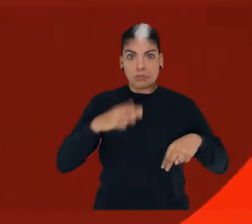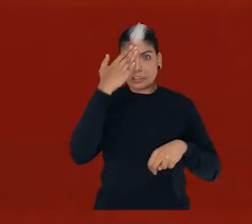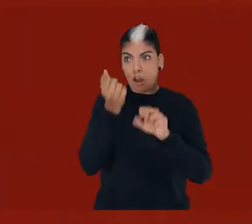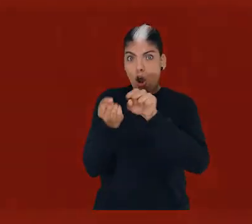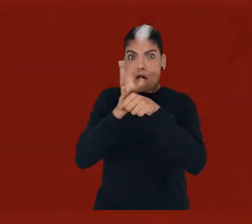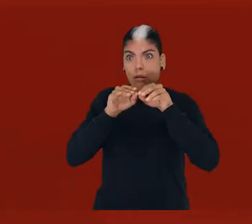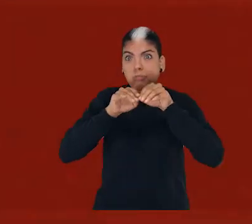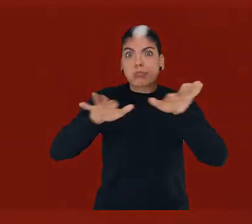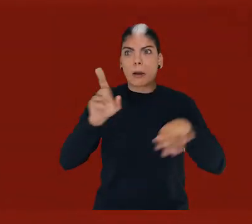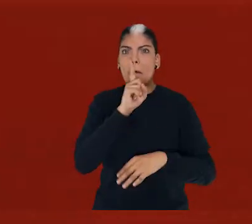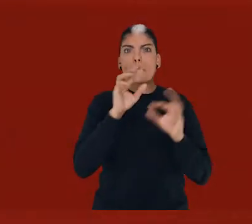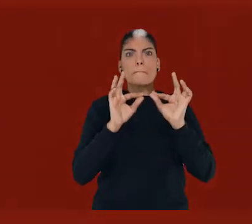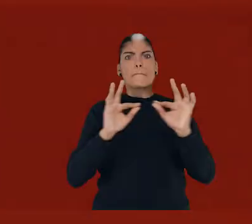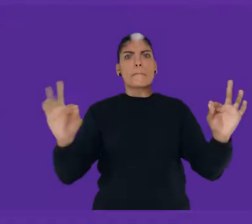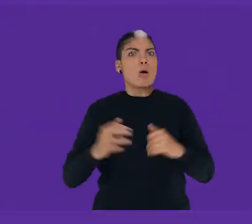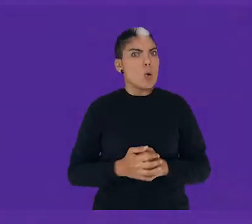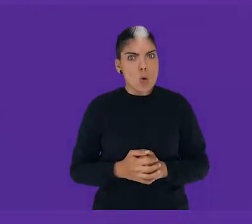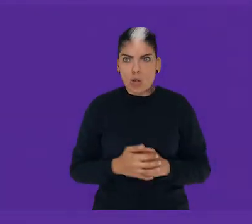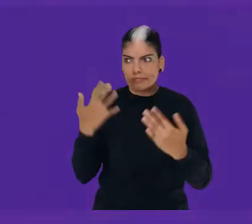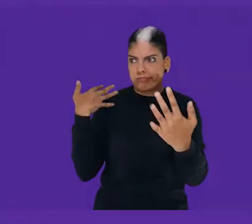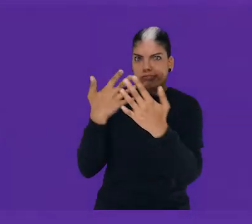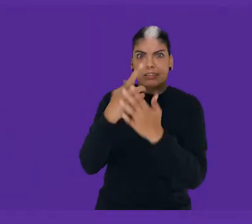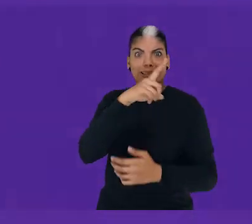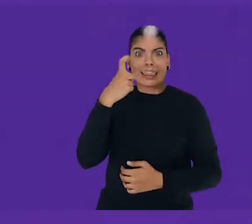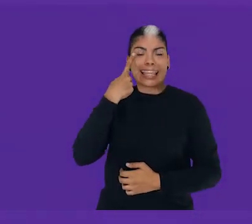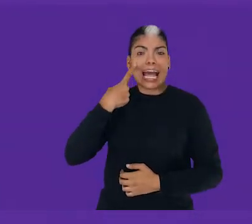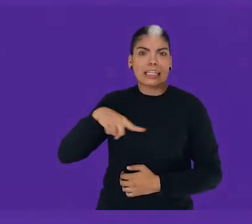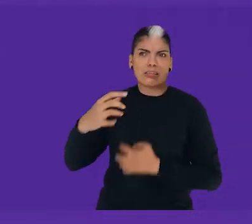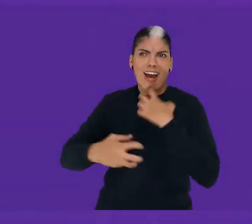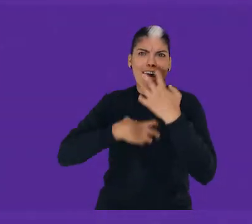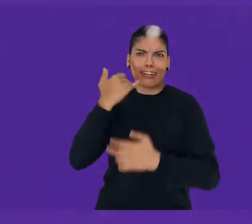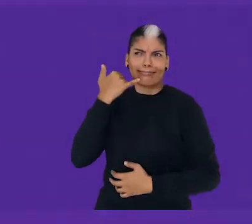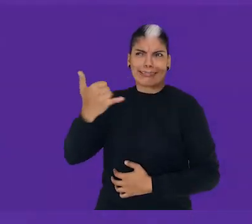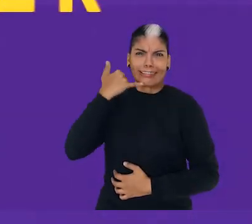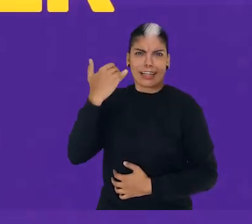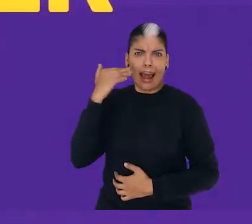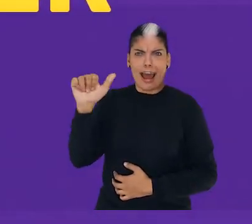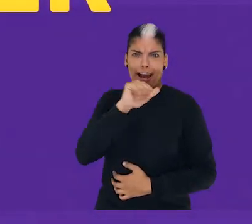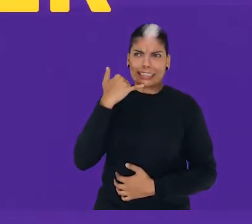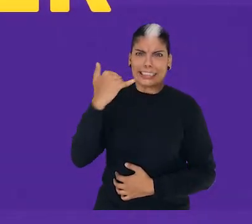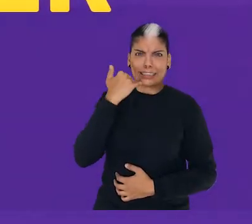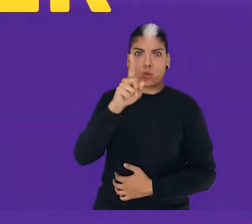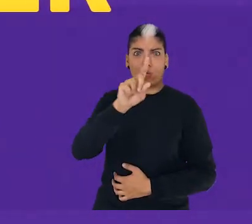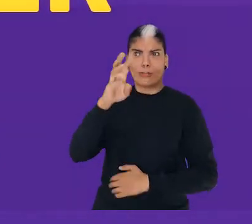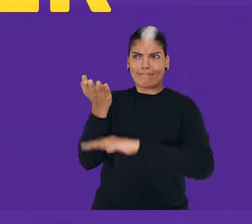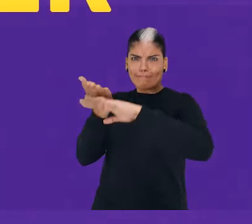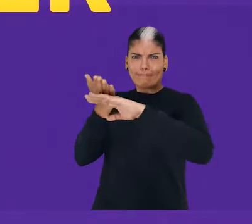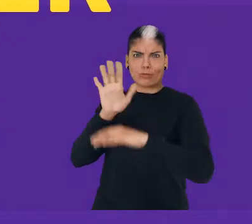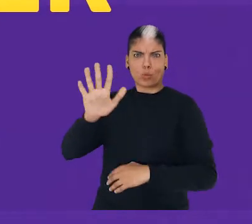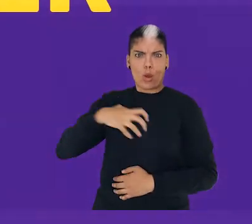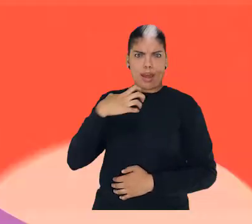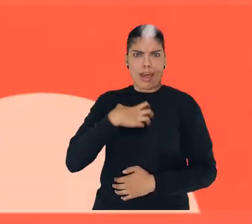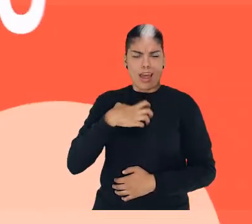Las violencias basadas en género no dan tregua. Durante los primeros 100 días de la cuarentena, las llamadas a la línea 1-2-3 Agencia